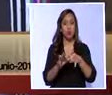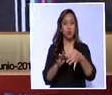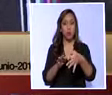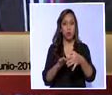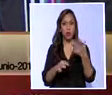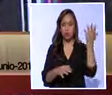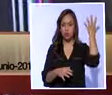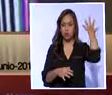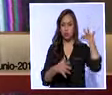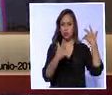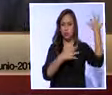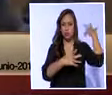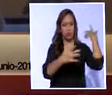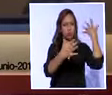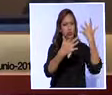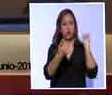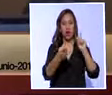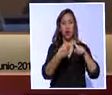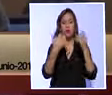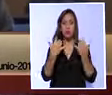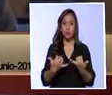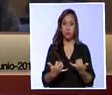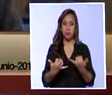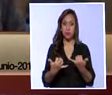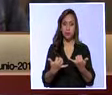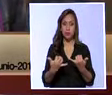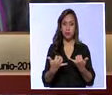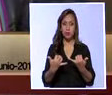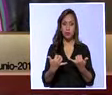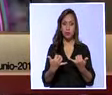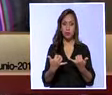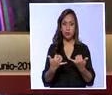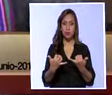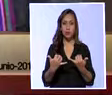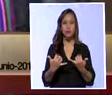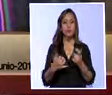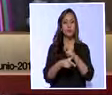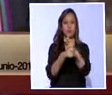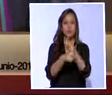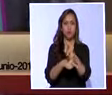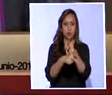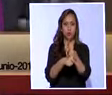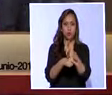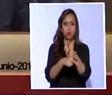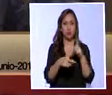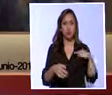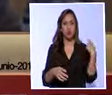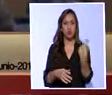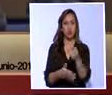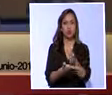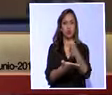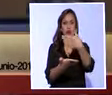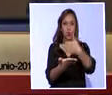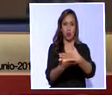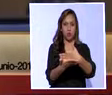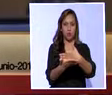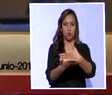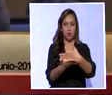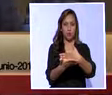ancestrales que la protección de nuestros territorios